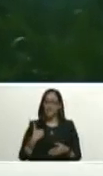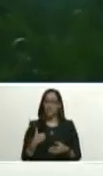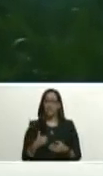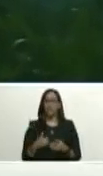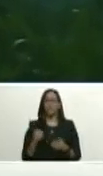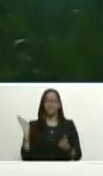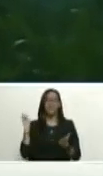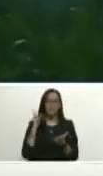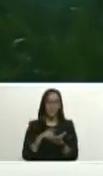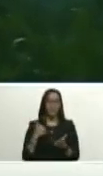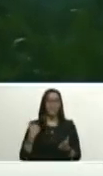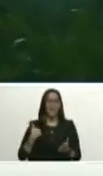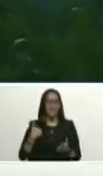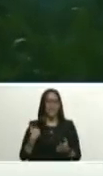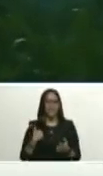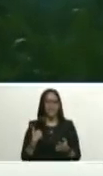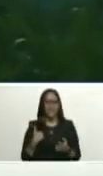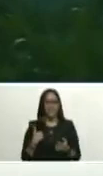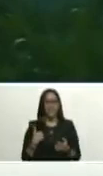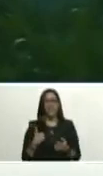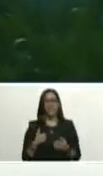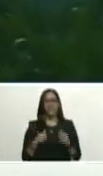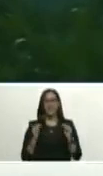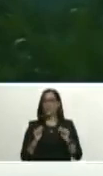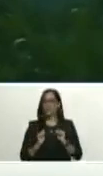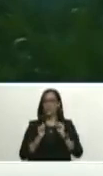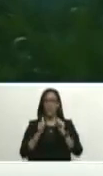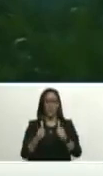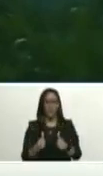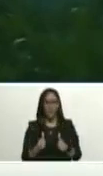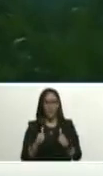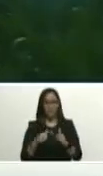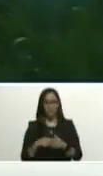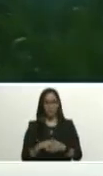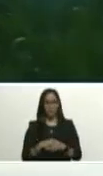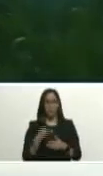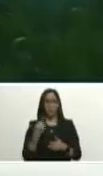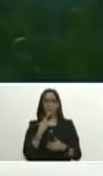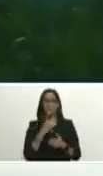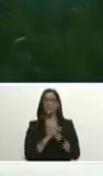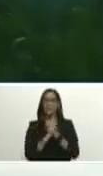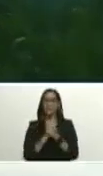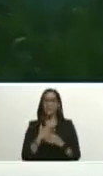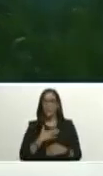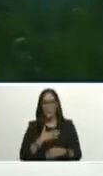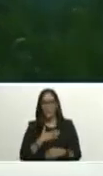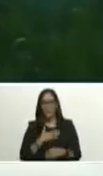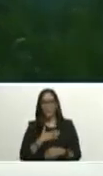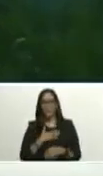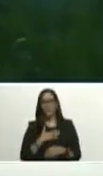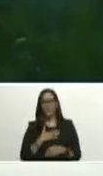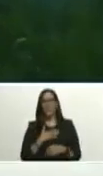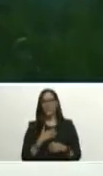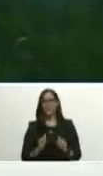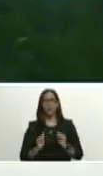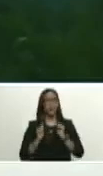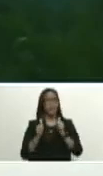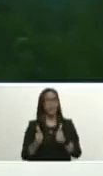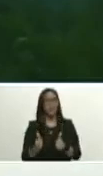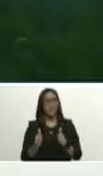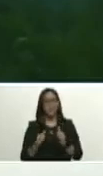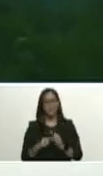se vinieron de Argentina y esto es arrancandito como dice un amigo mío esto es arrancandito